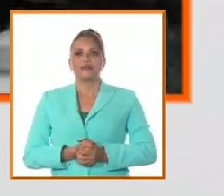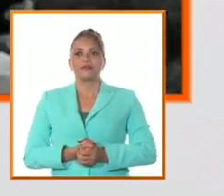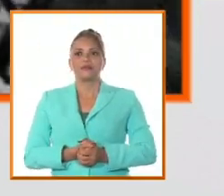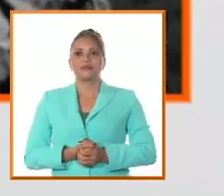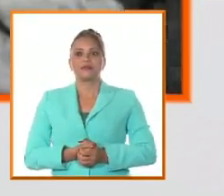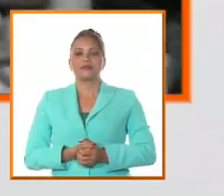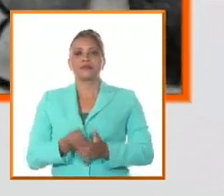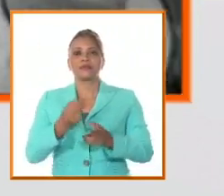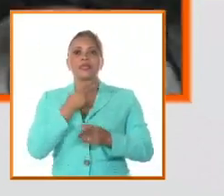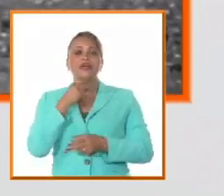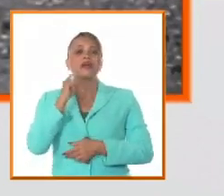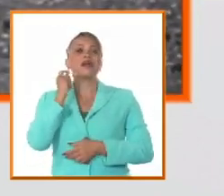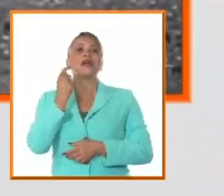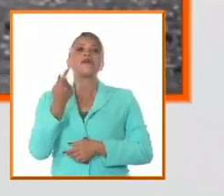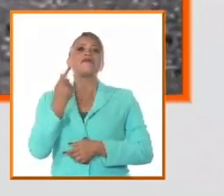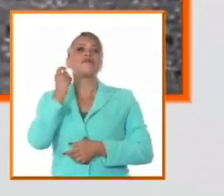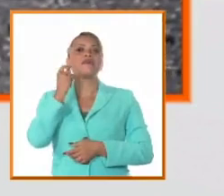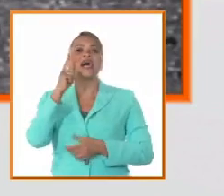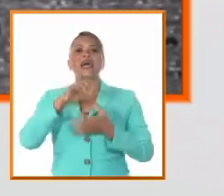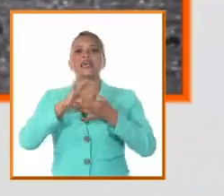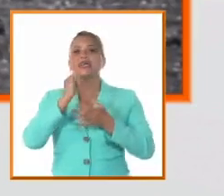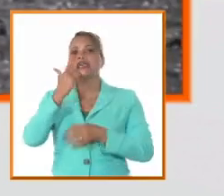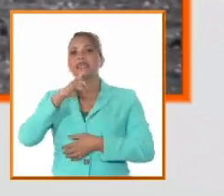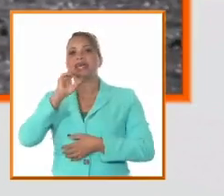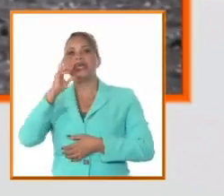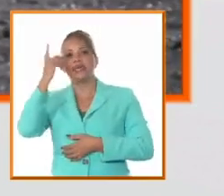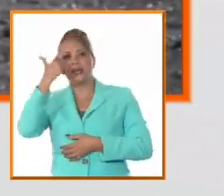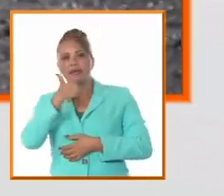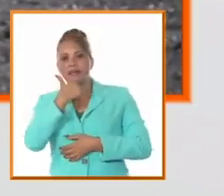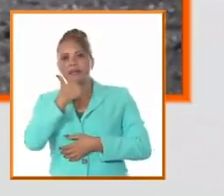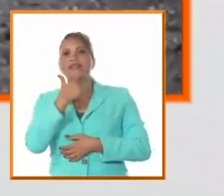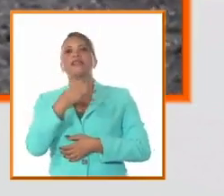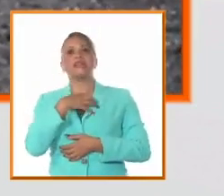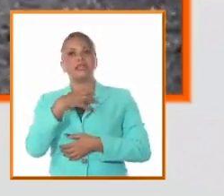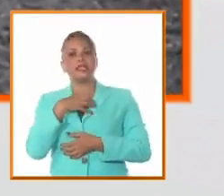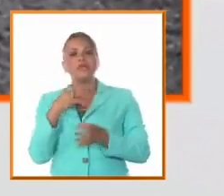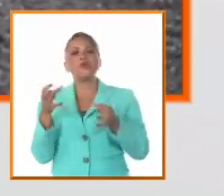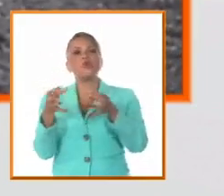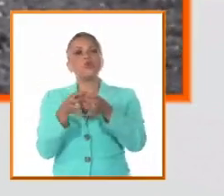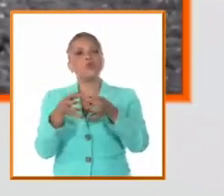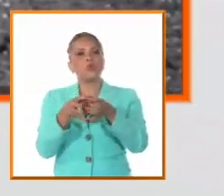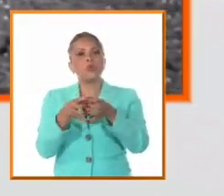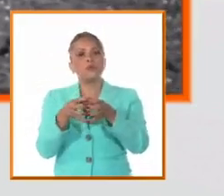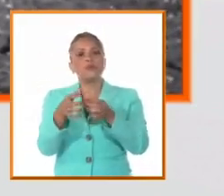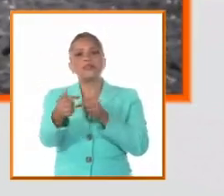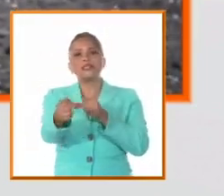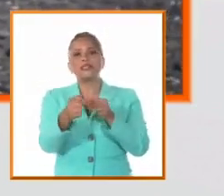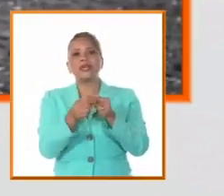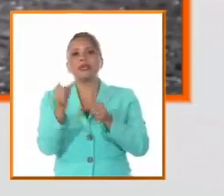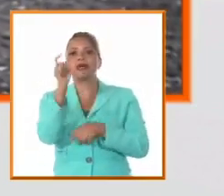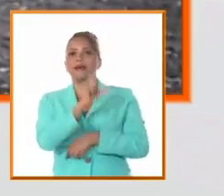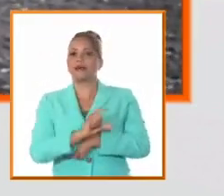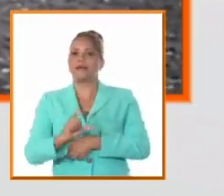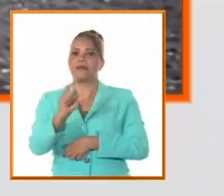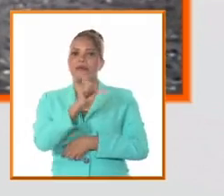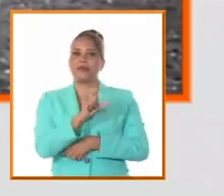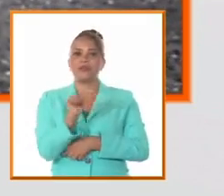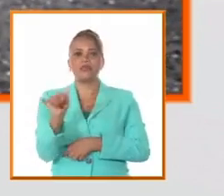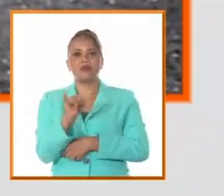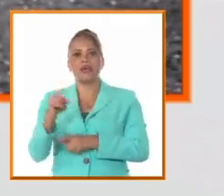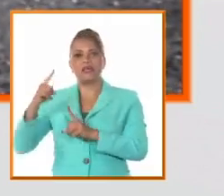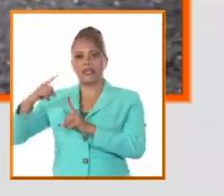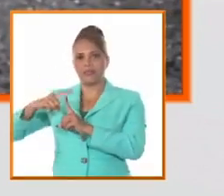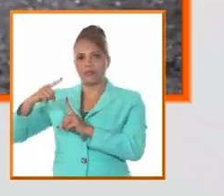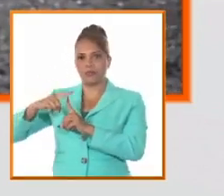porque Francisco Vicente Aguilera si había tenido un nexo muy cercano a los camagüeanos igual que los